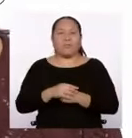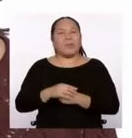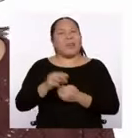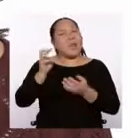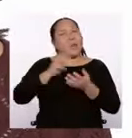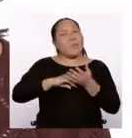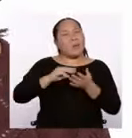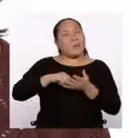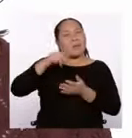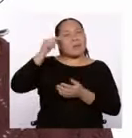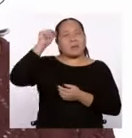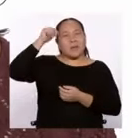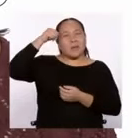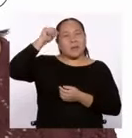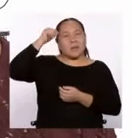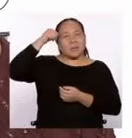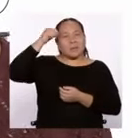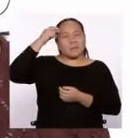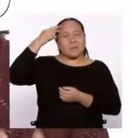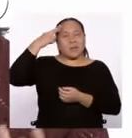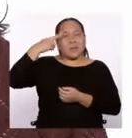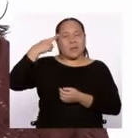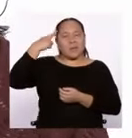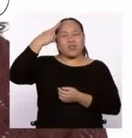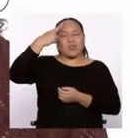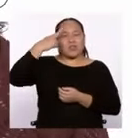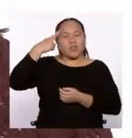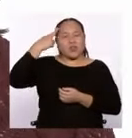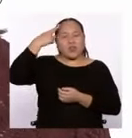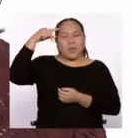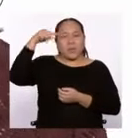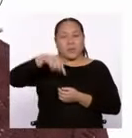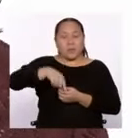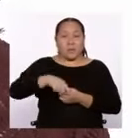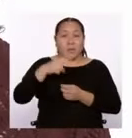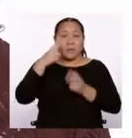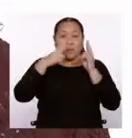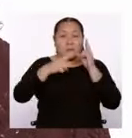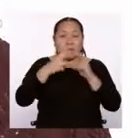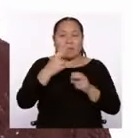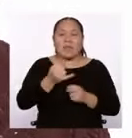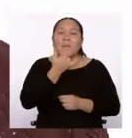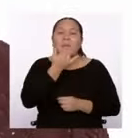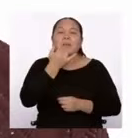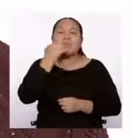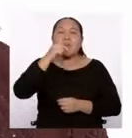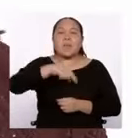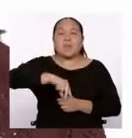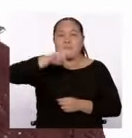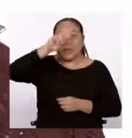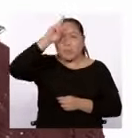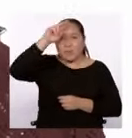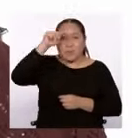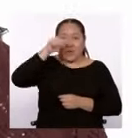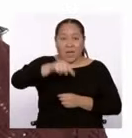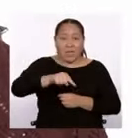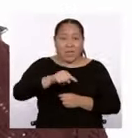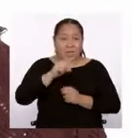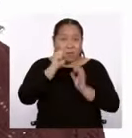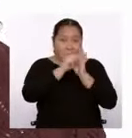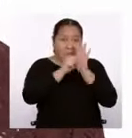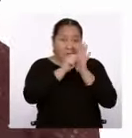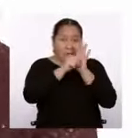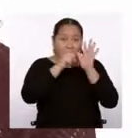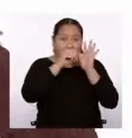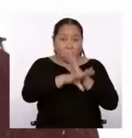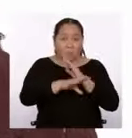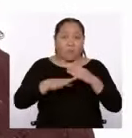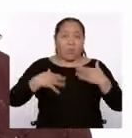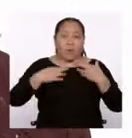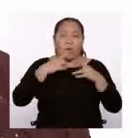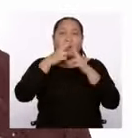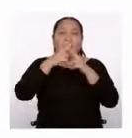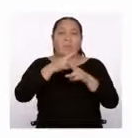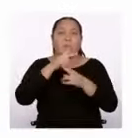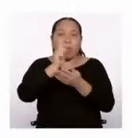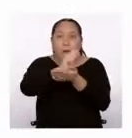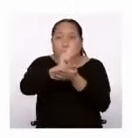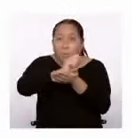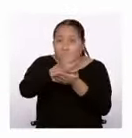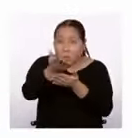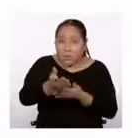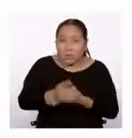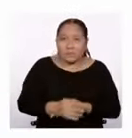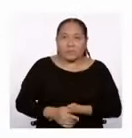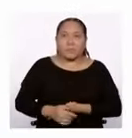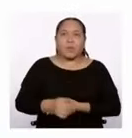tema, vamos a ver un episodio de Sucedió en el Perú con el cual vamos a poder responder las siguientes preguntas. Ojo, tomen nota.